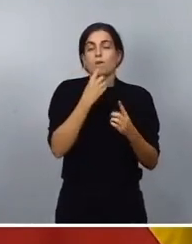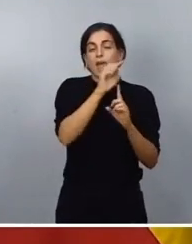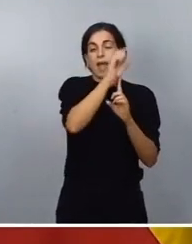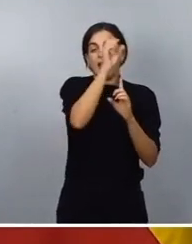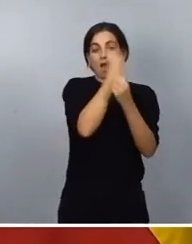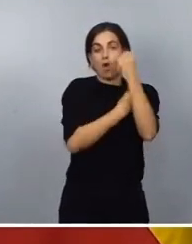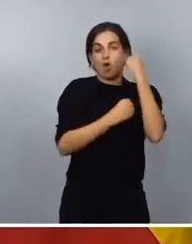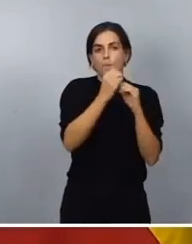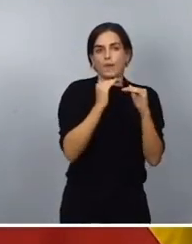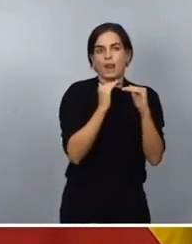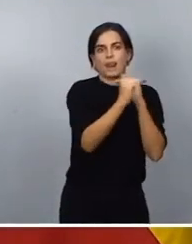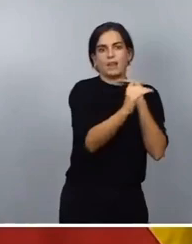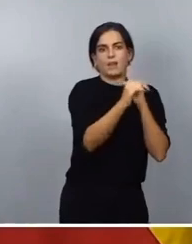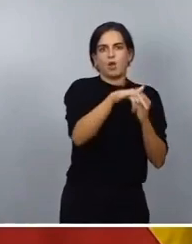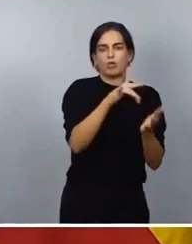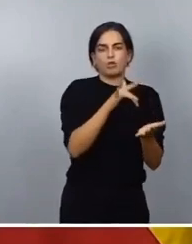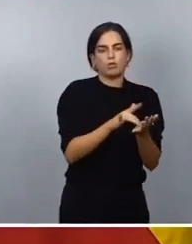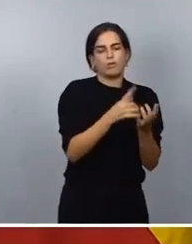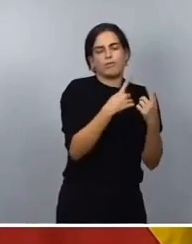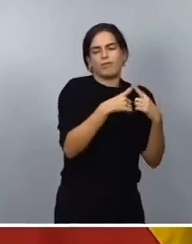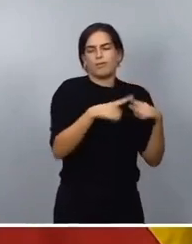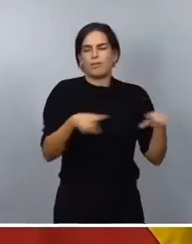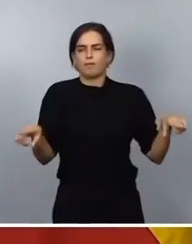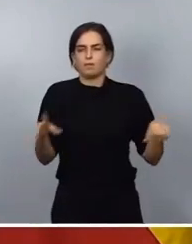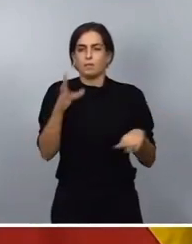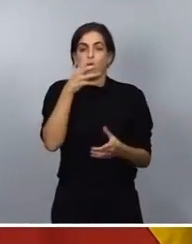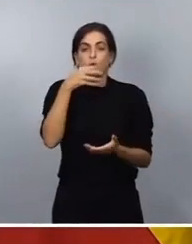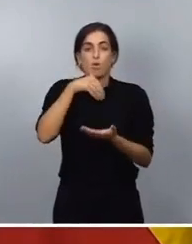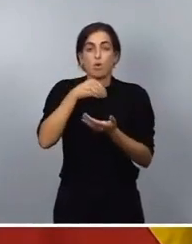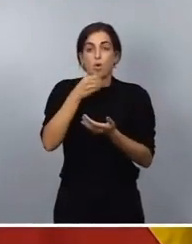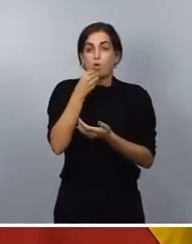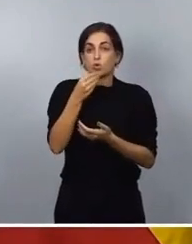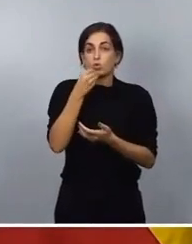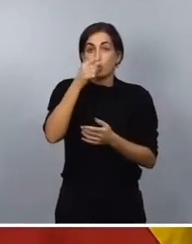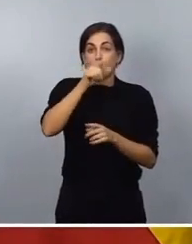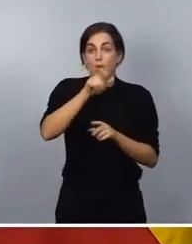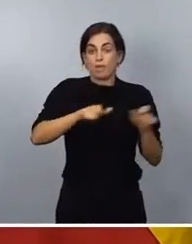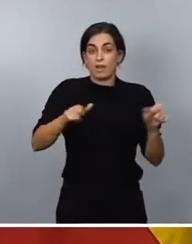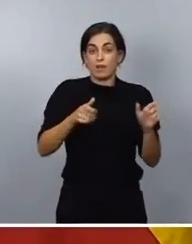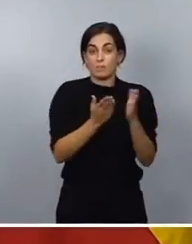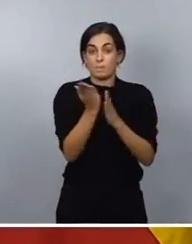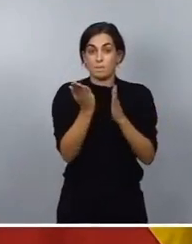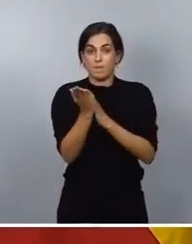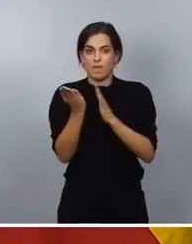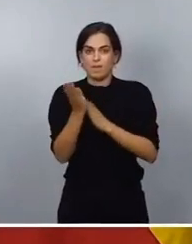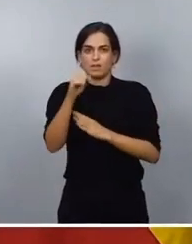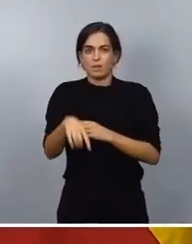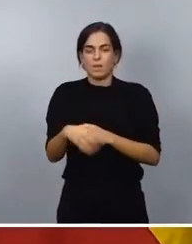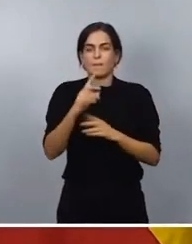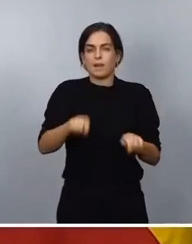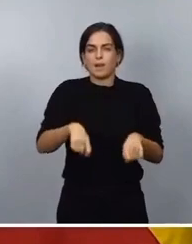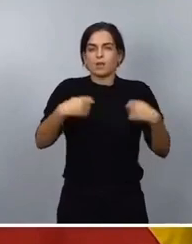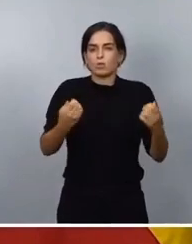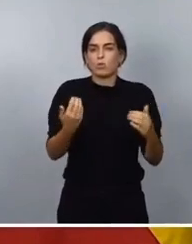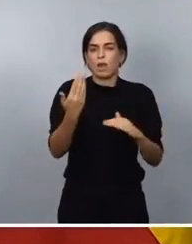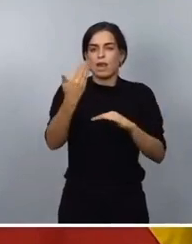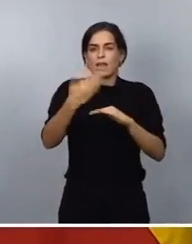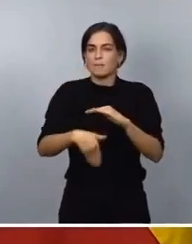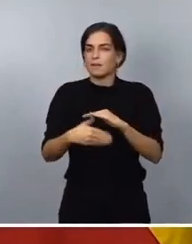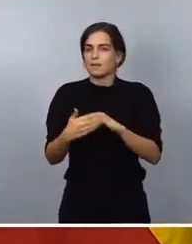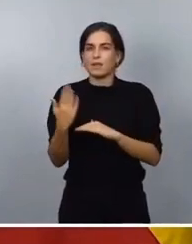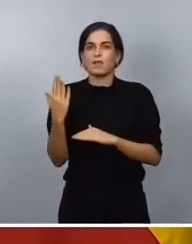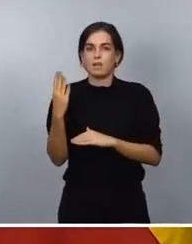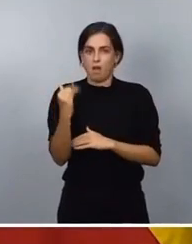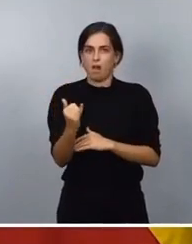donde el consumo de los medios naturales es prácticamente ilimitado y que ciertamente constituye una